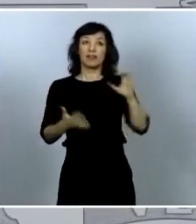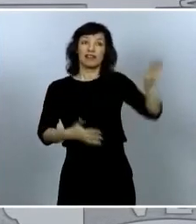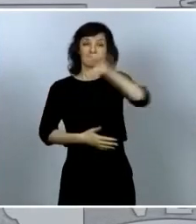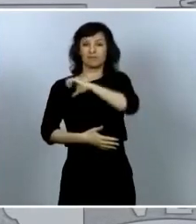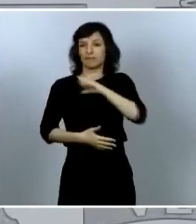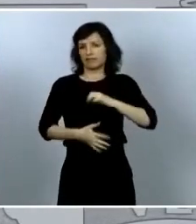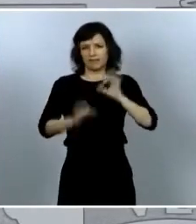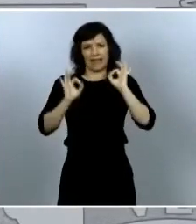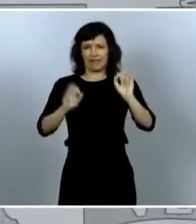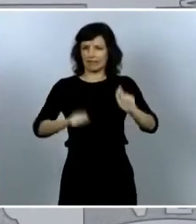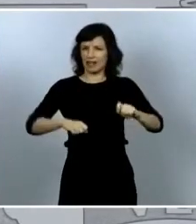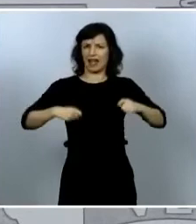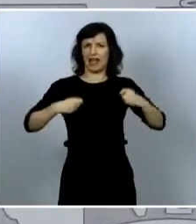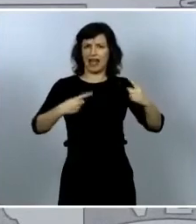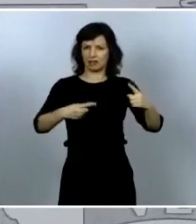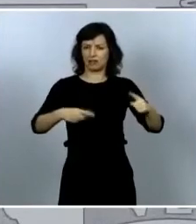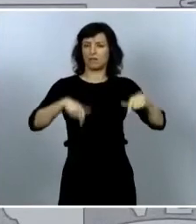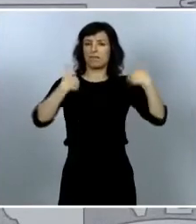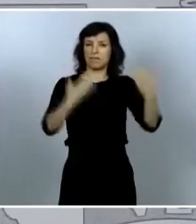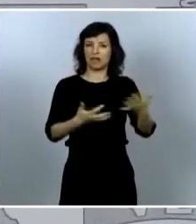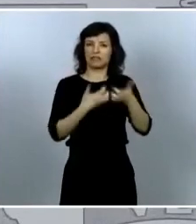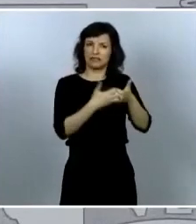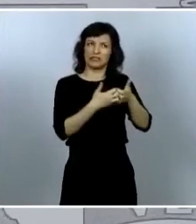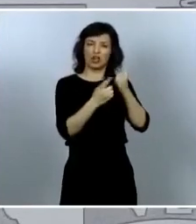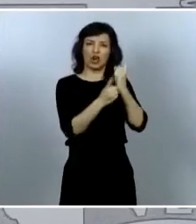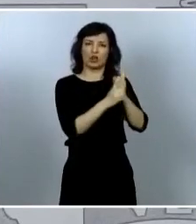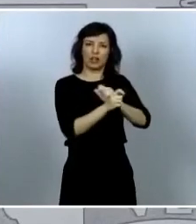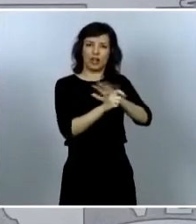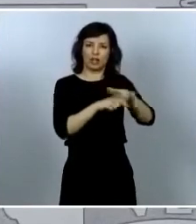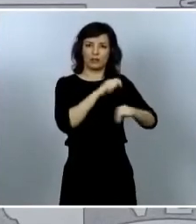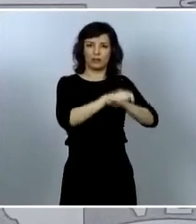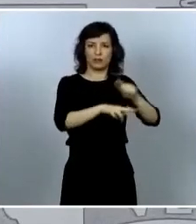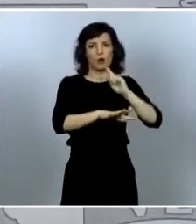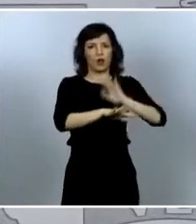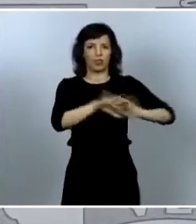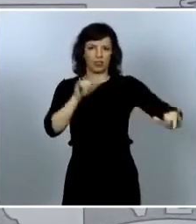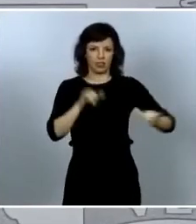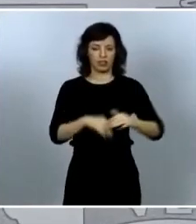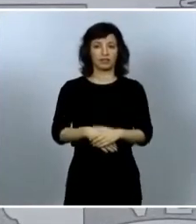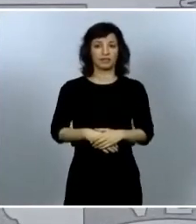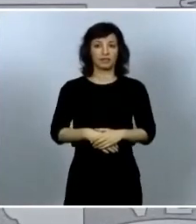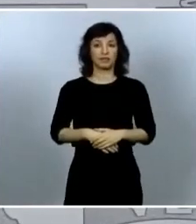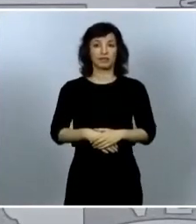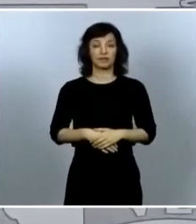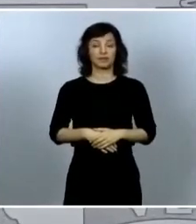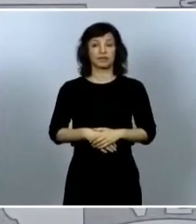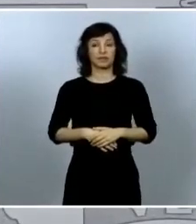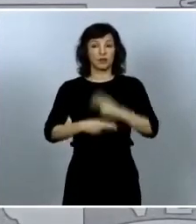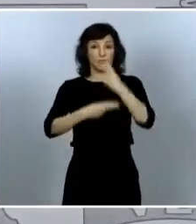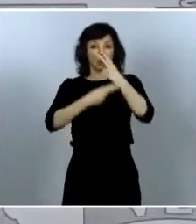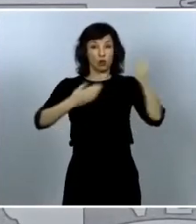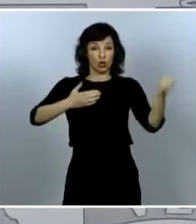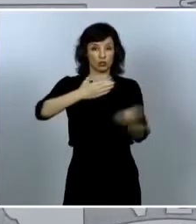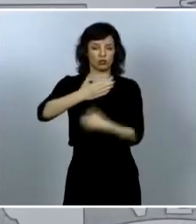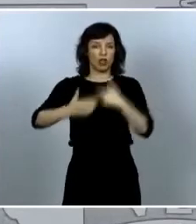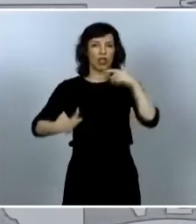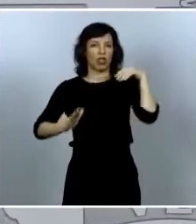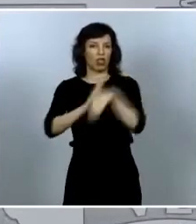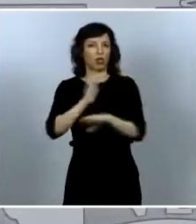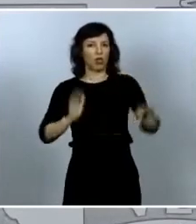a la lucha contra esta pandemia y compensar también la caída de ingresos públicos que han sufrido las comunidades autónomas.